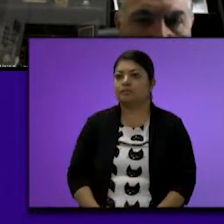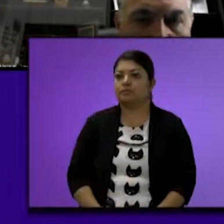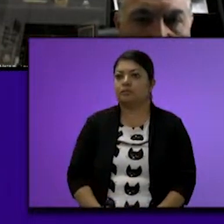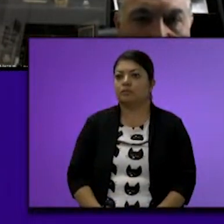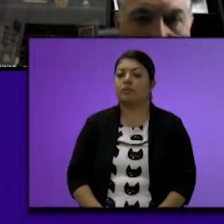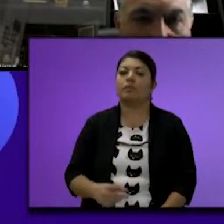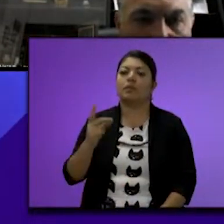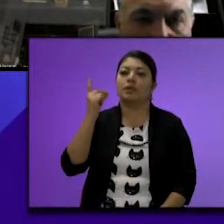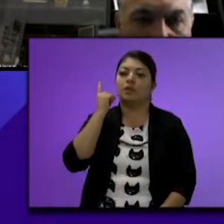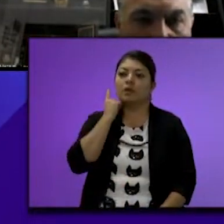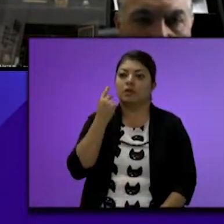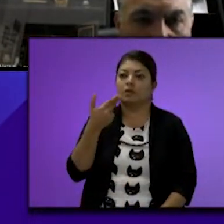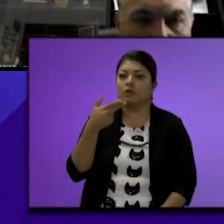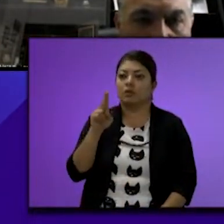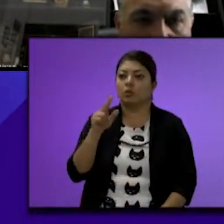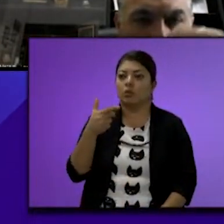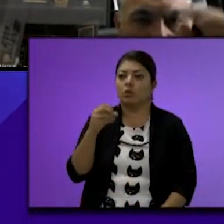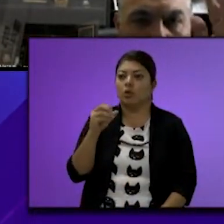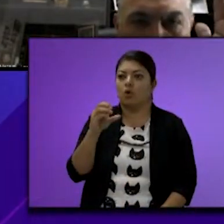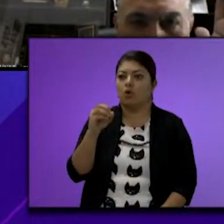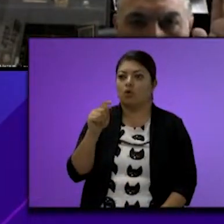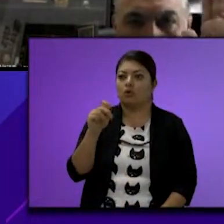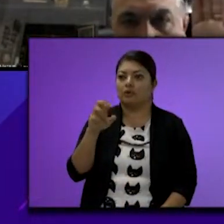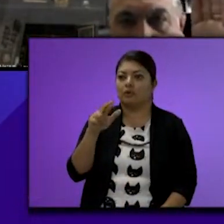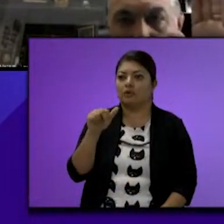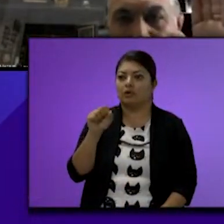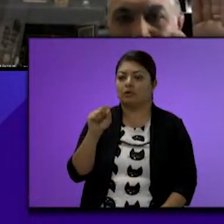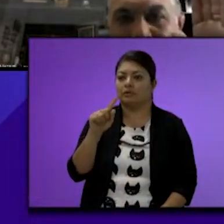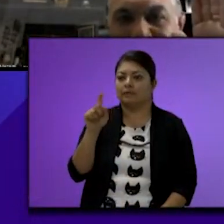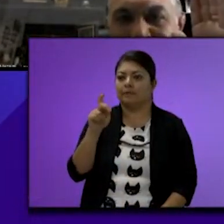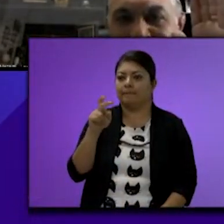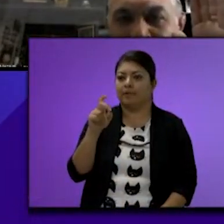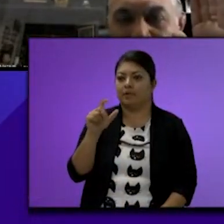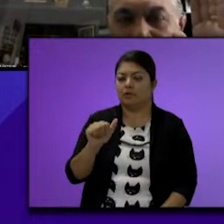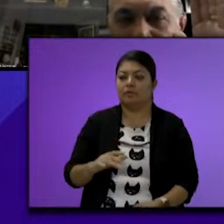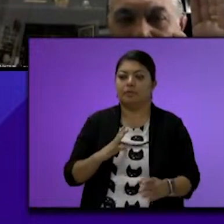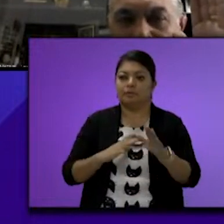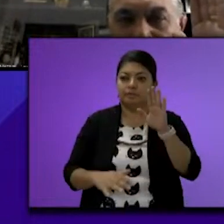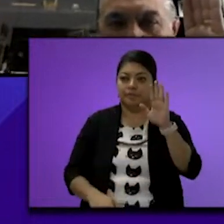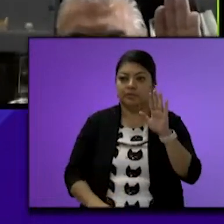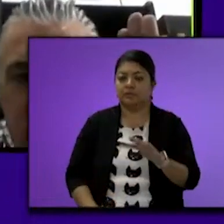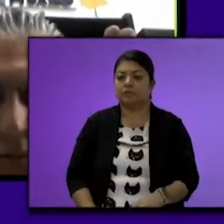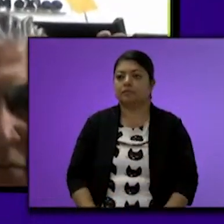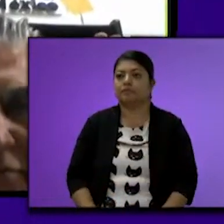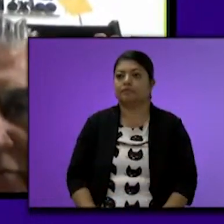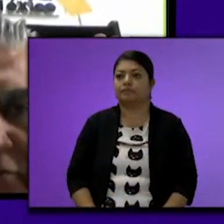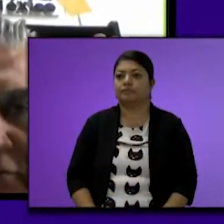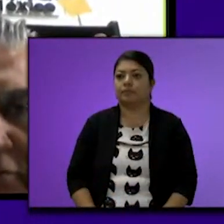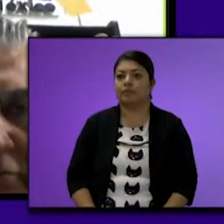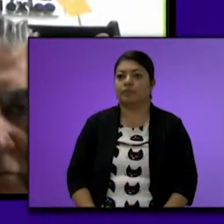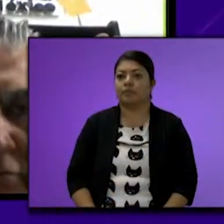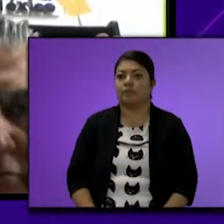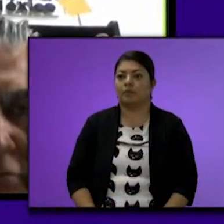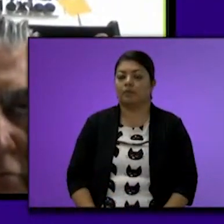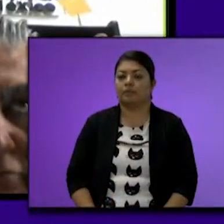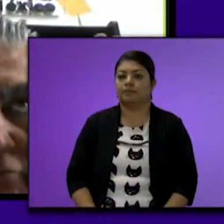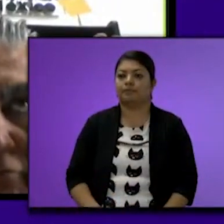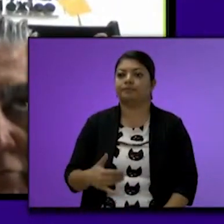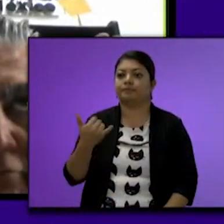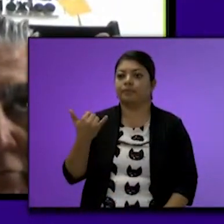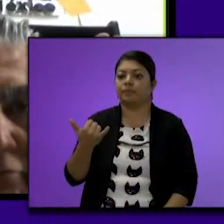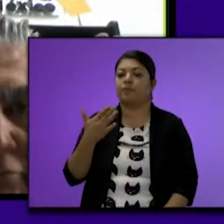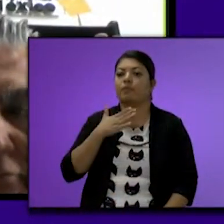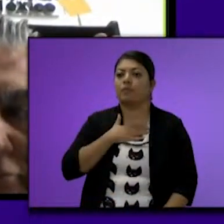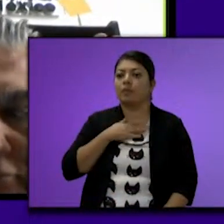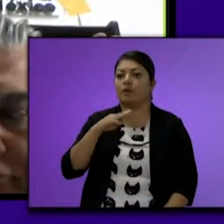Diputado Hugo Contreras Cepeda Presente Y la del